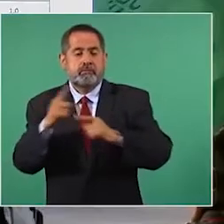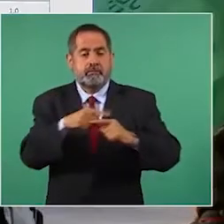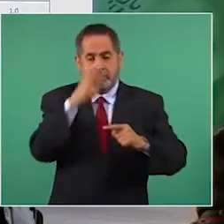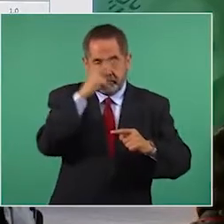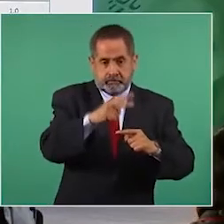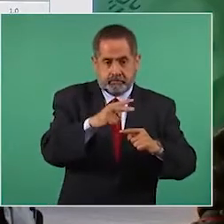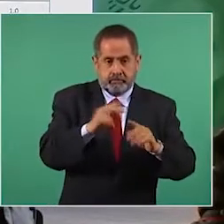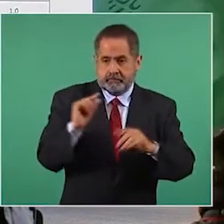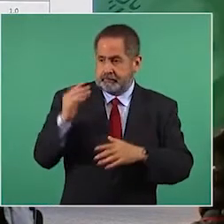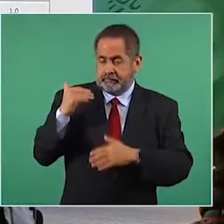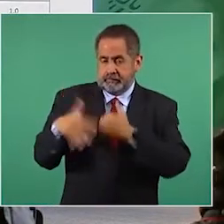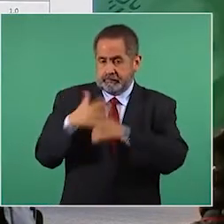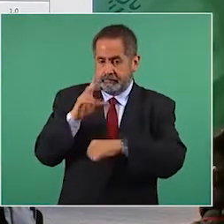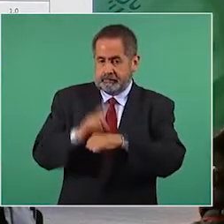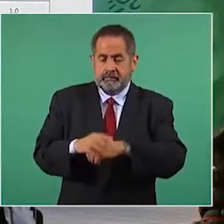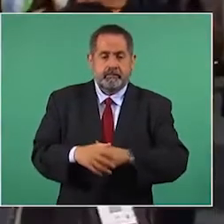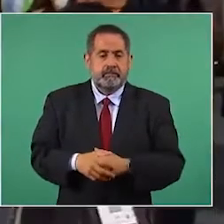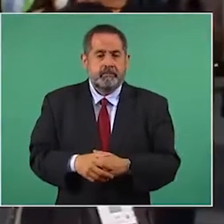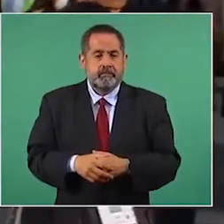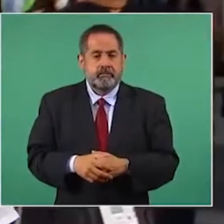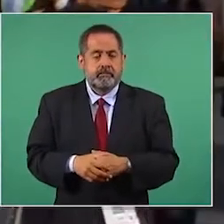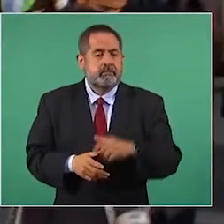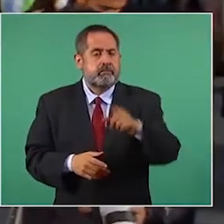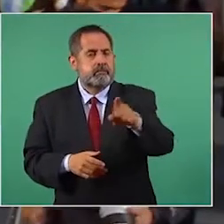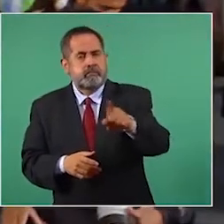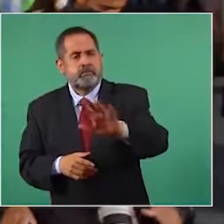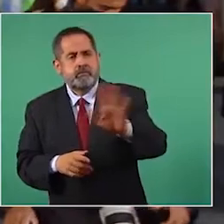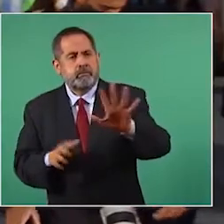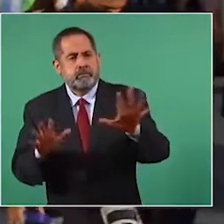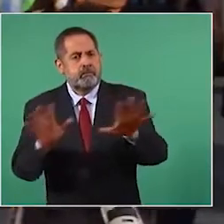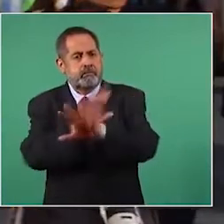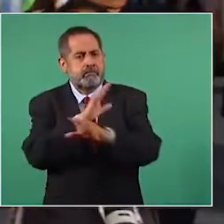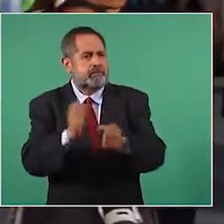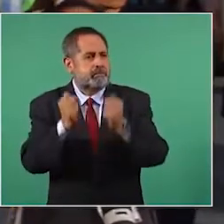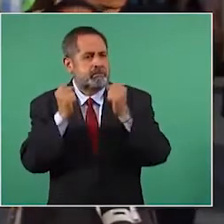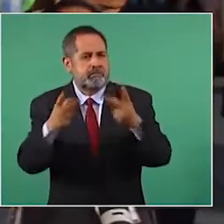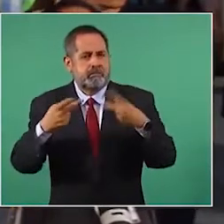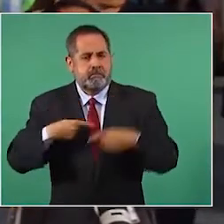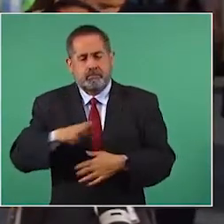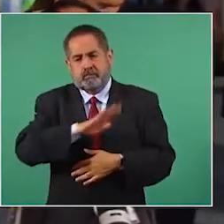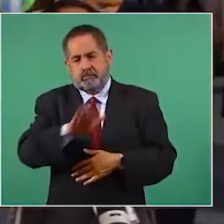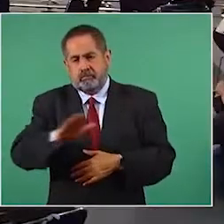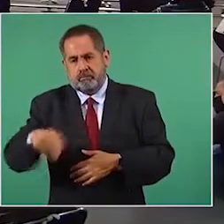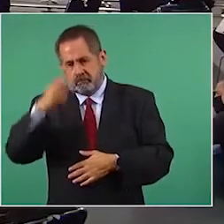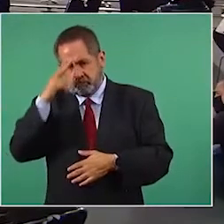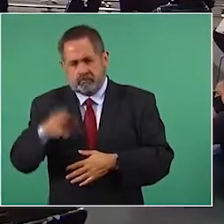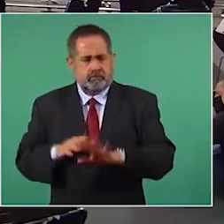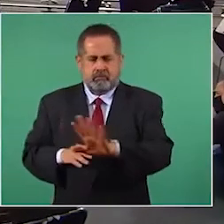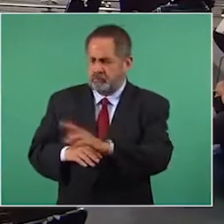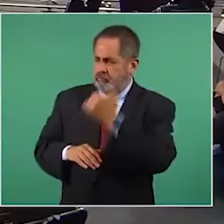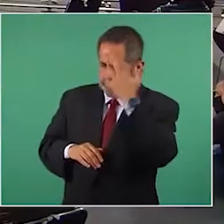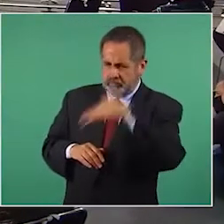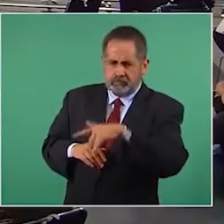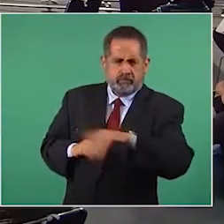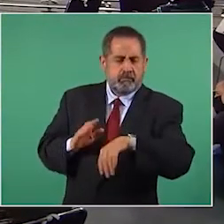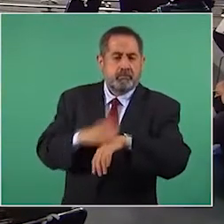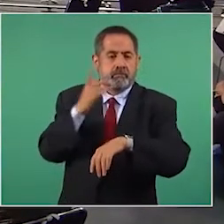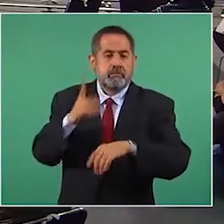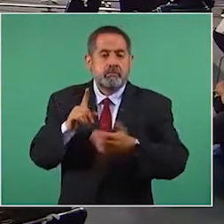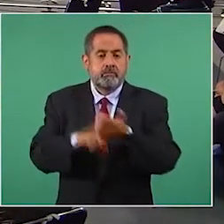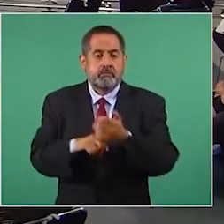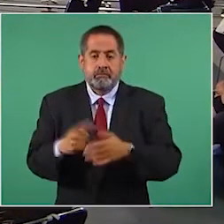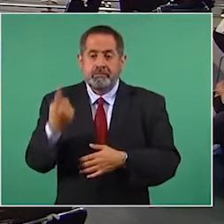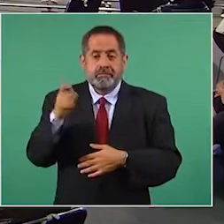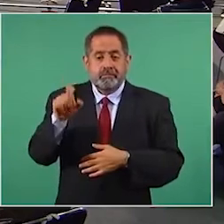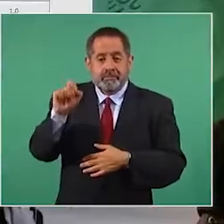Hace apenas 15 días. Eso no cambia las cifras enormes de muertos aquí en México. Ah, no, no, no. ¿Por qué? Porque tenemos